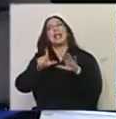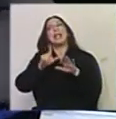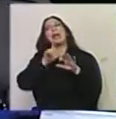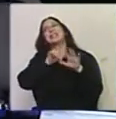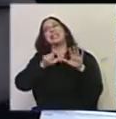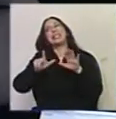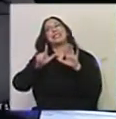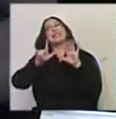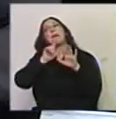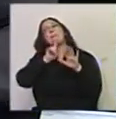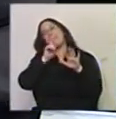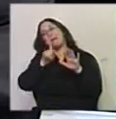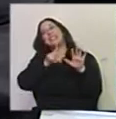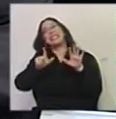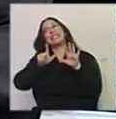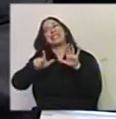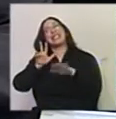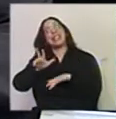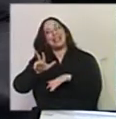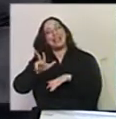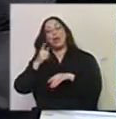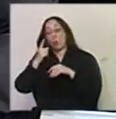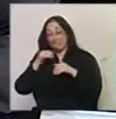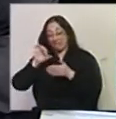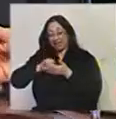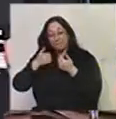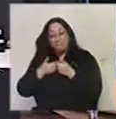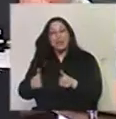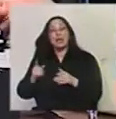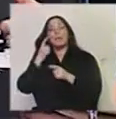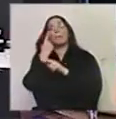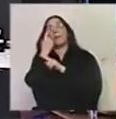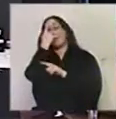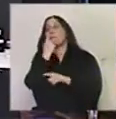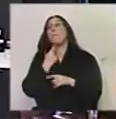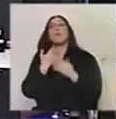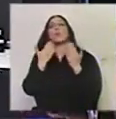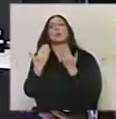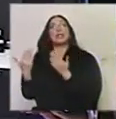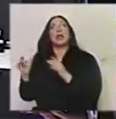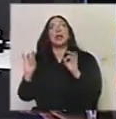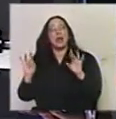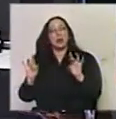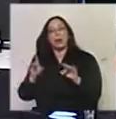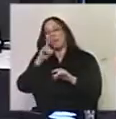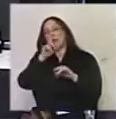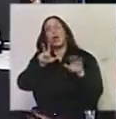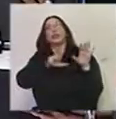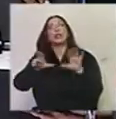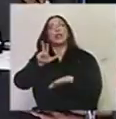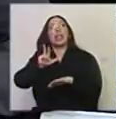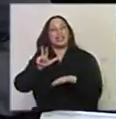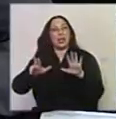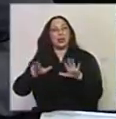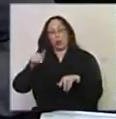empieza y ya tiene su primera sala teatral. El primer museo, ¿no?, de la Nación Natural de Es año 1838. Este año